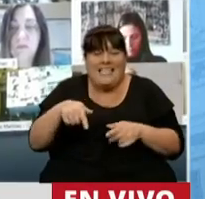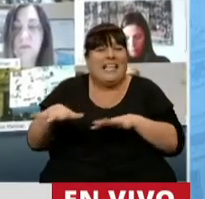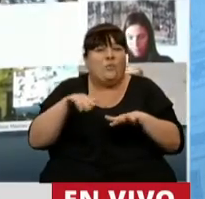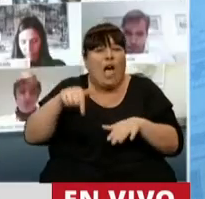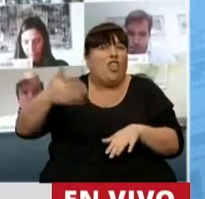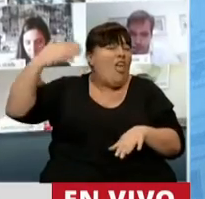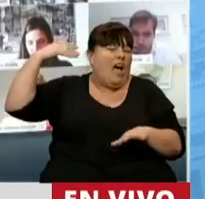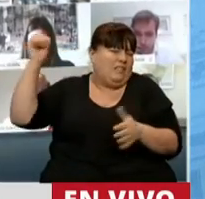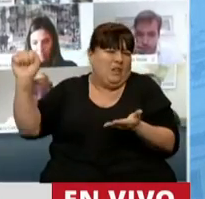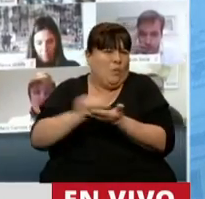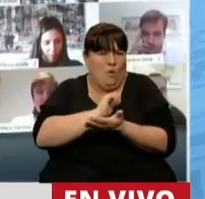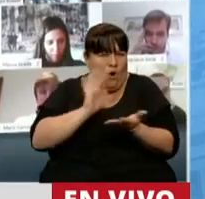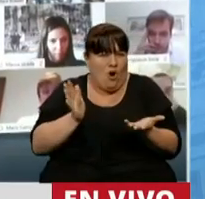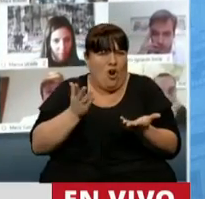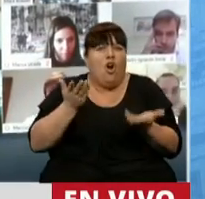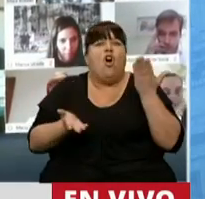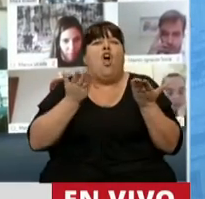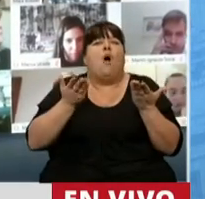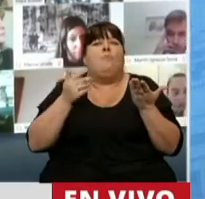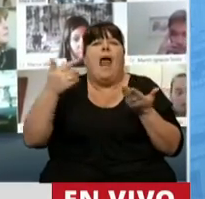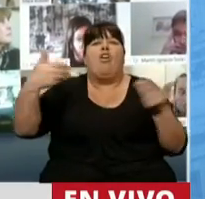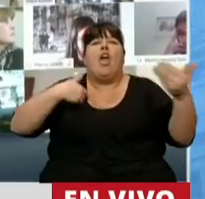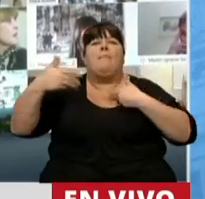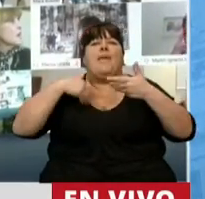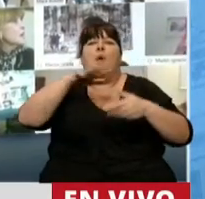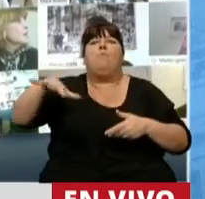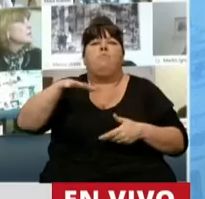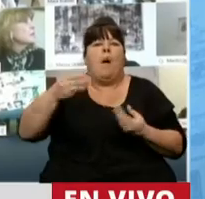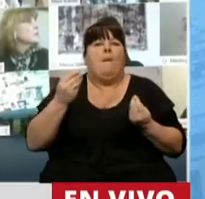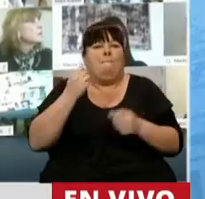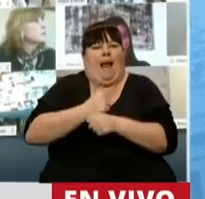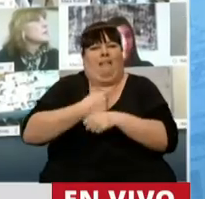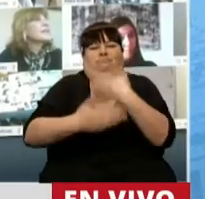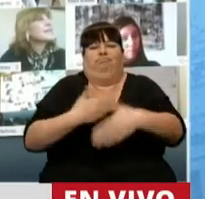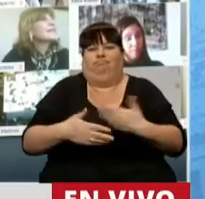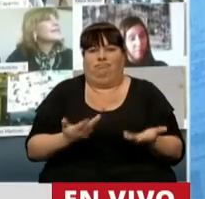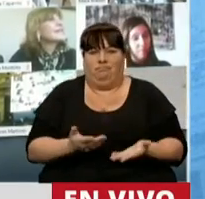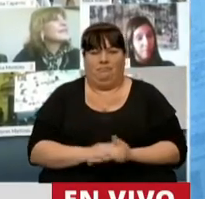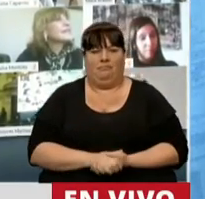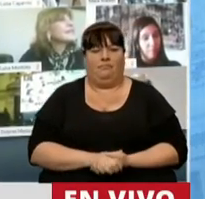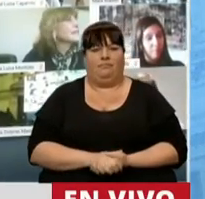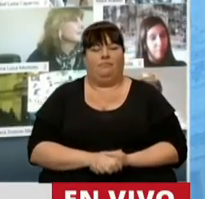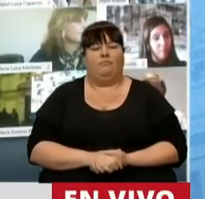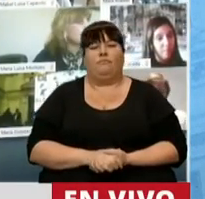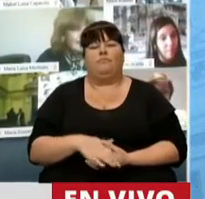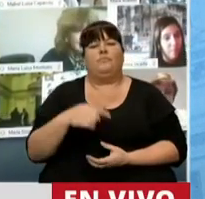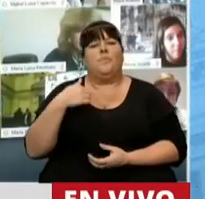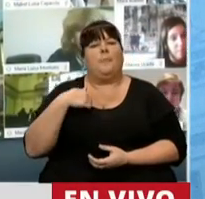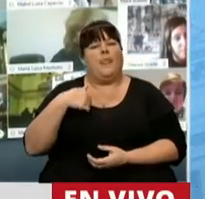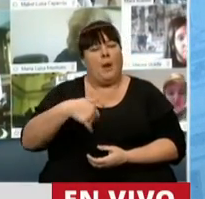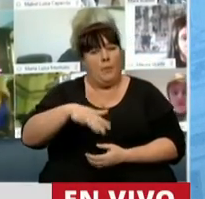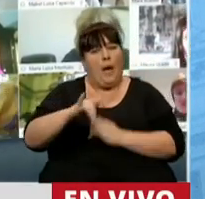situaciones del pasado en relación con lo que nos está pidiendo la sociedad para que actuemos. Poco voy a